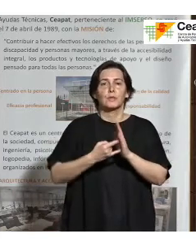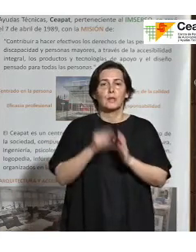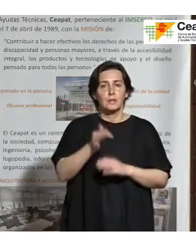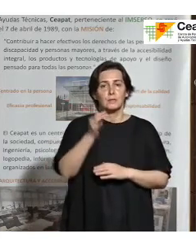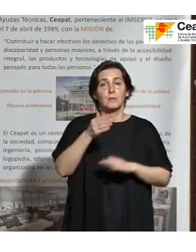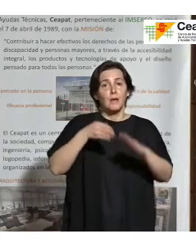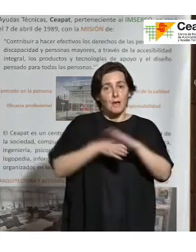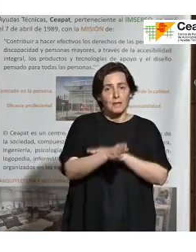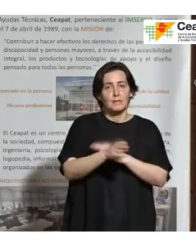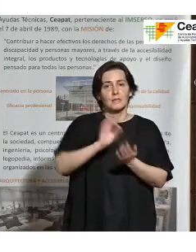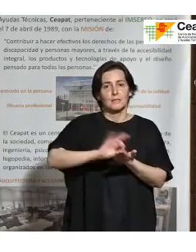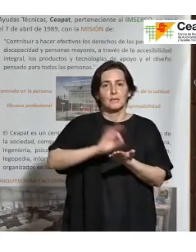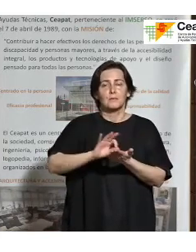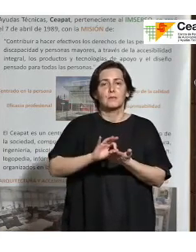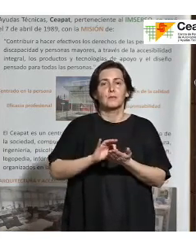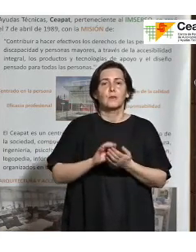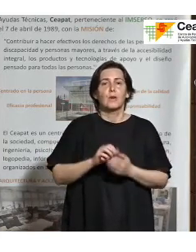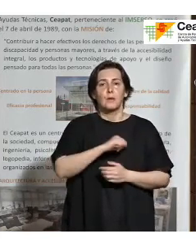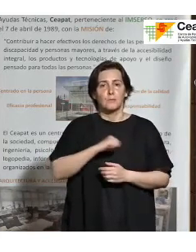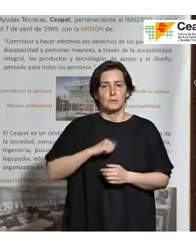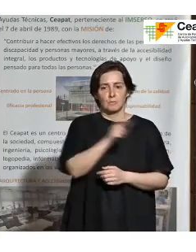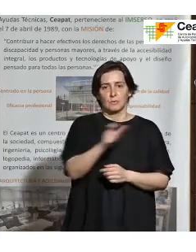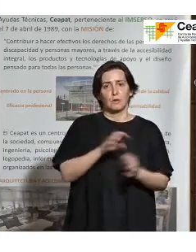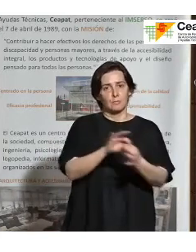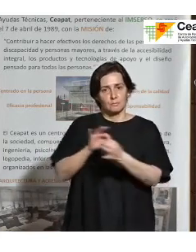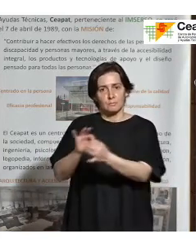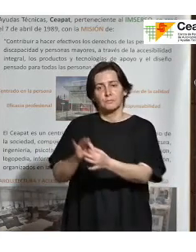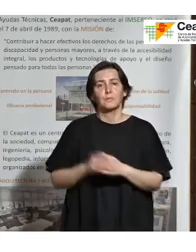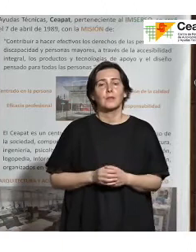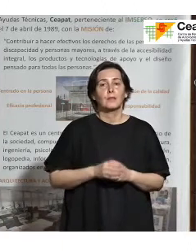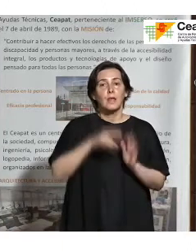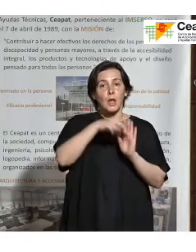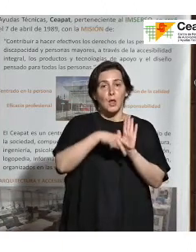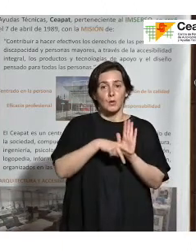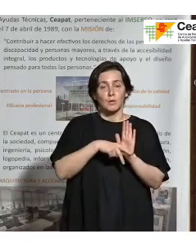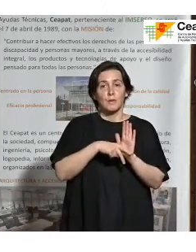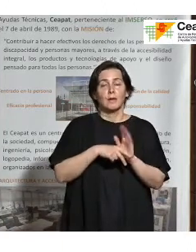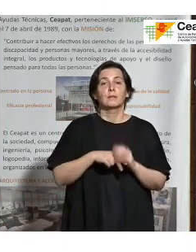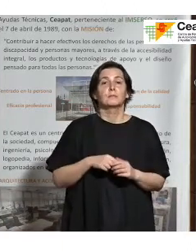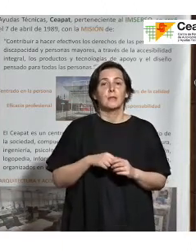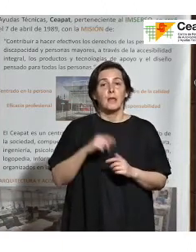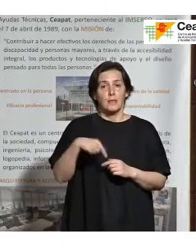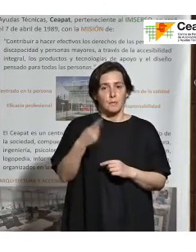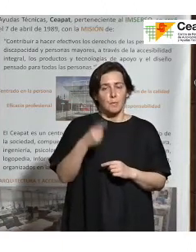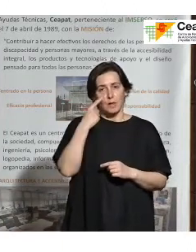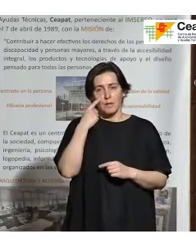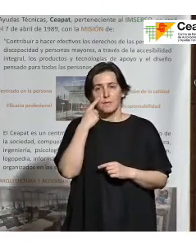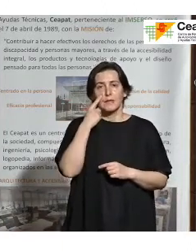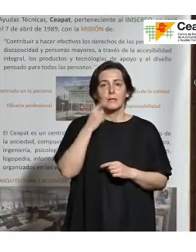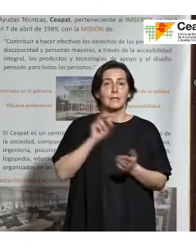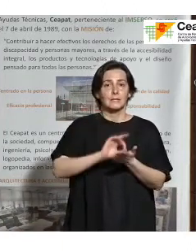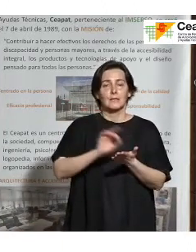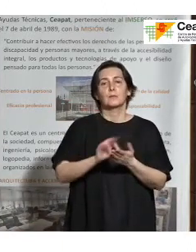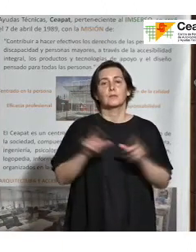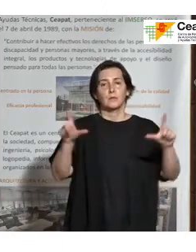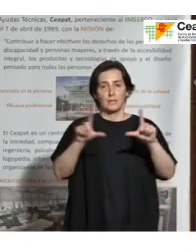accesibilidad del servicio y su personalización. Esta norma, como veremos, se refiere a los servicios de teleasistencia